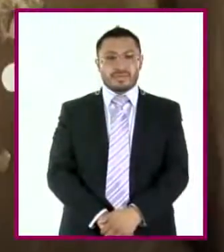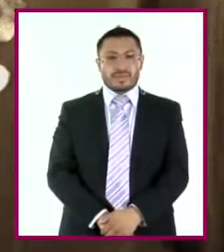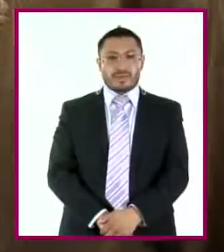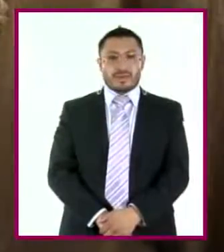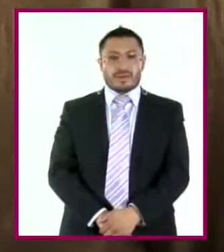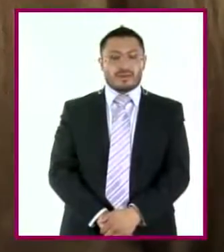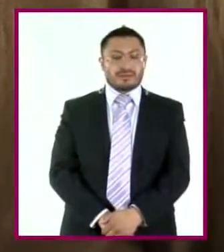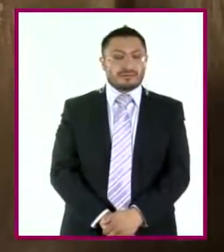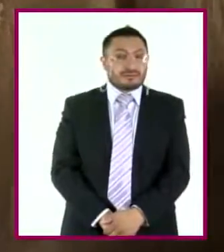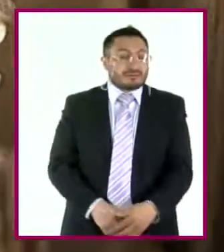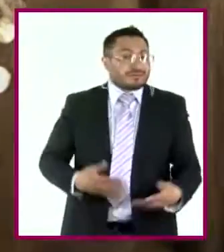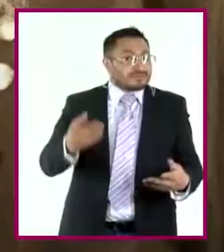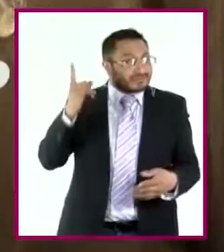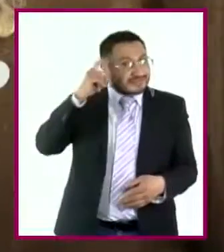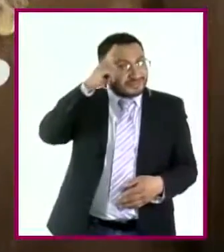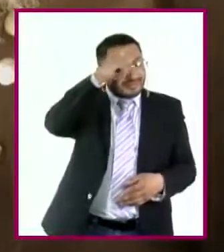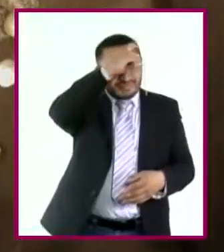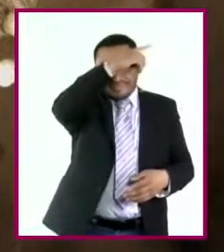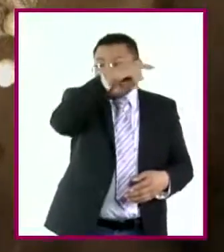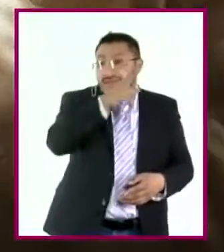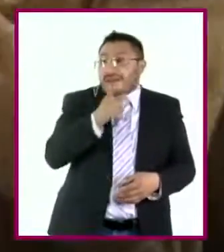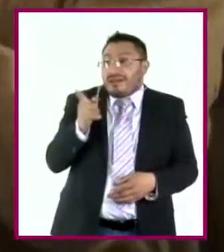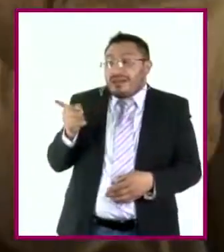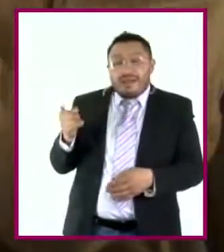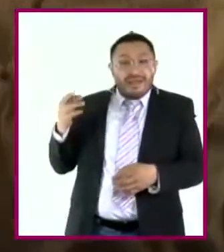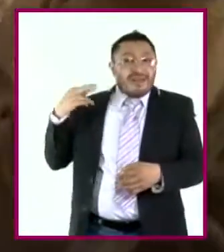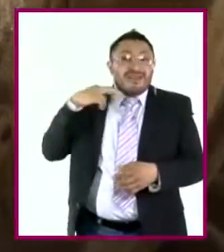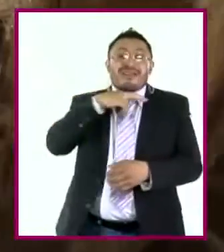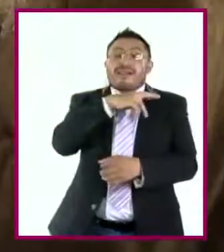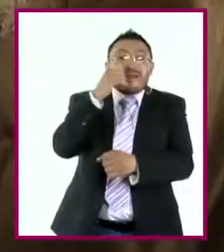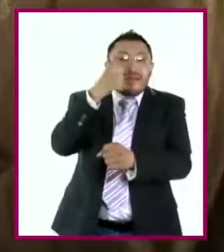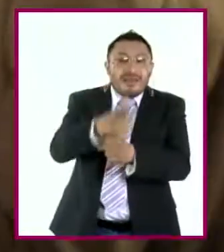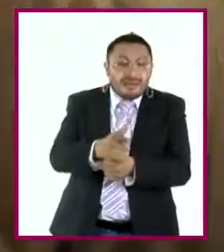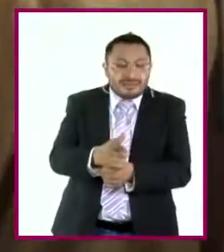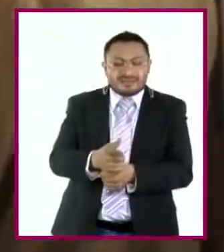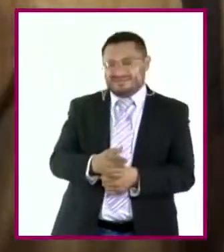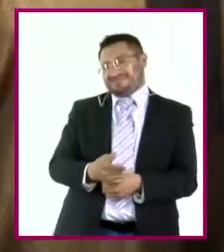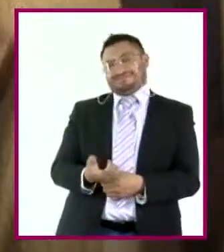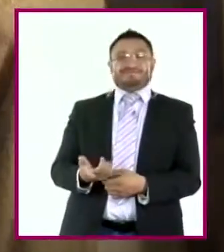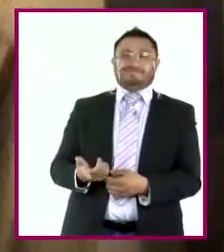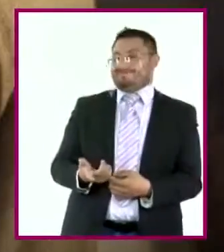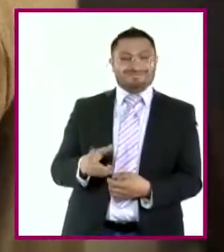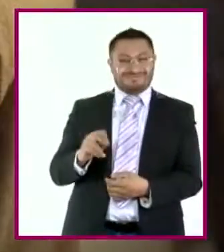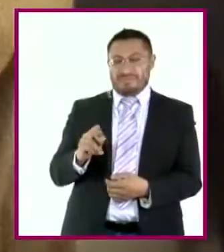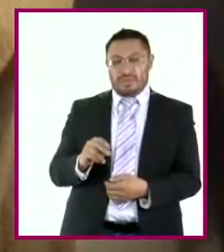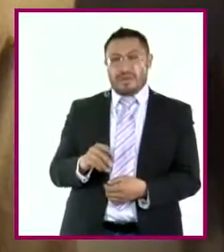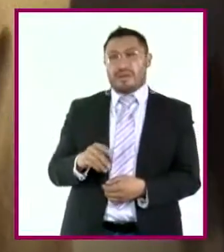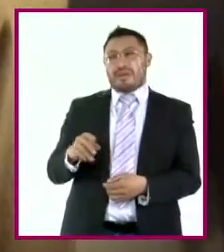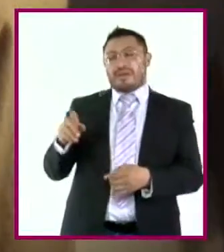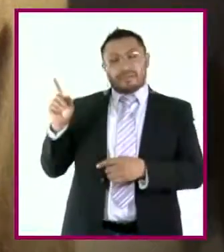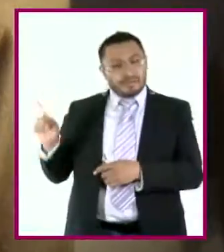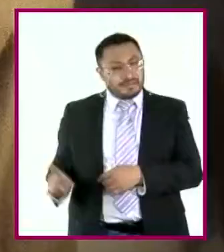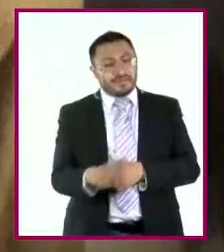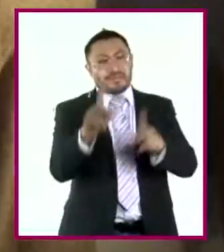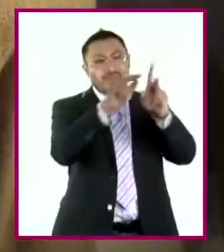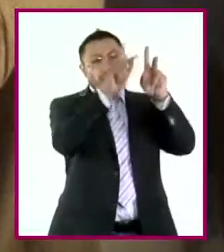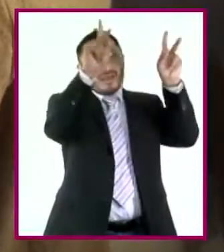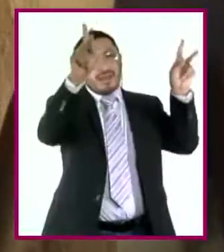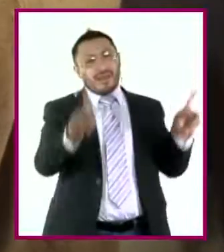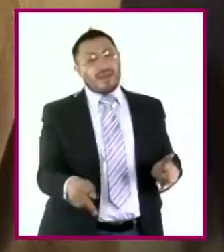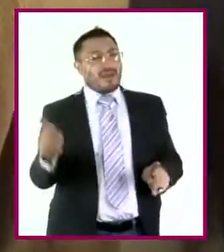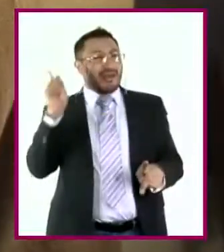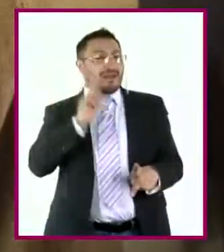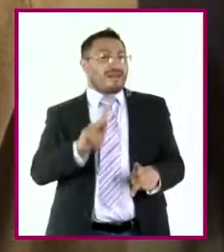Sin creer que el niño hubiera terminado la suma, el profesor lo pasa al pizarrón pensando que se tardaría varios minutos en hacer la